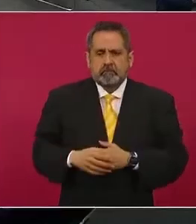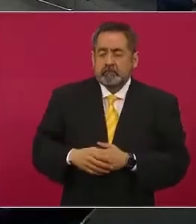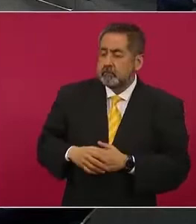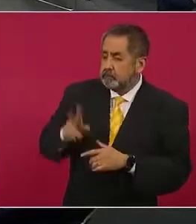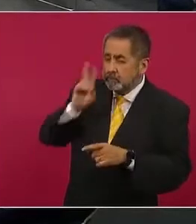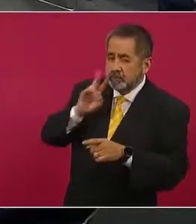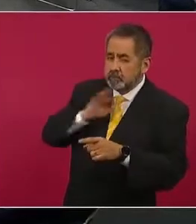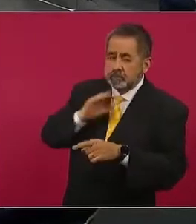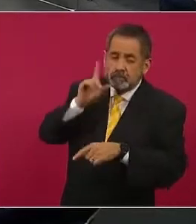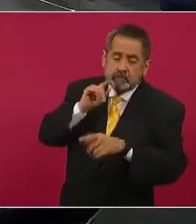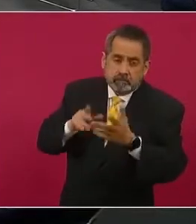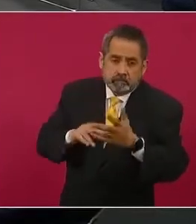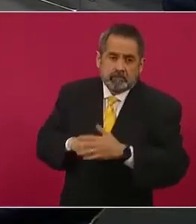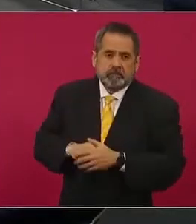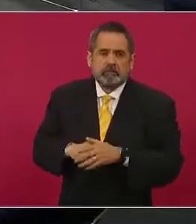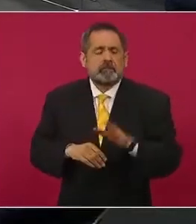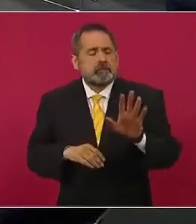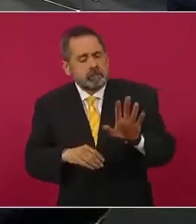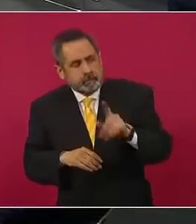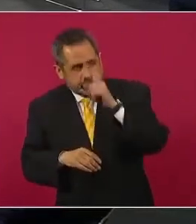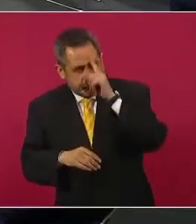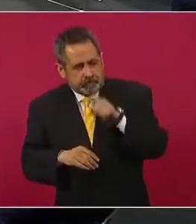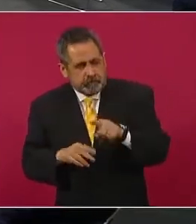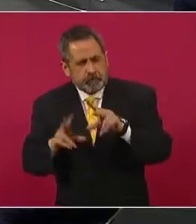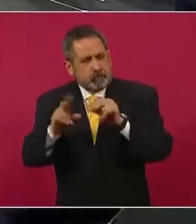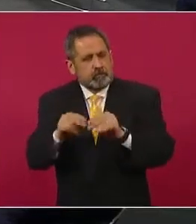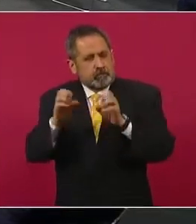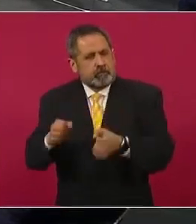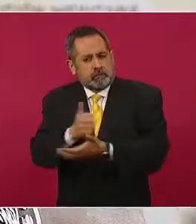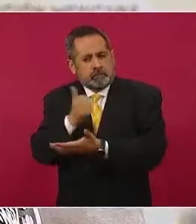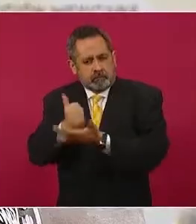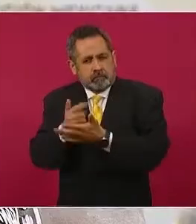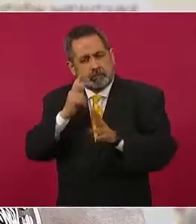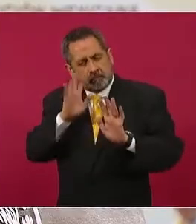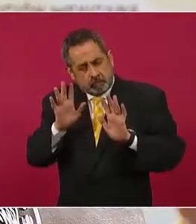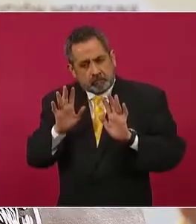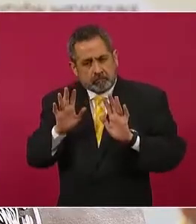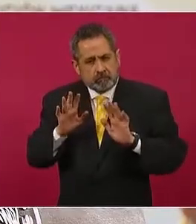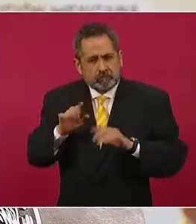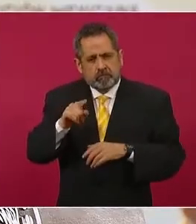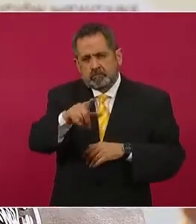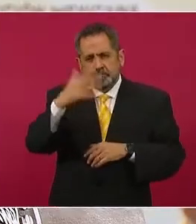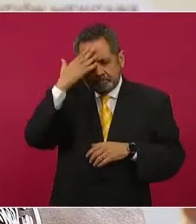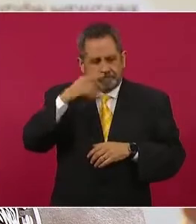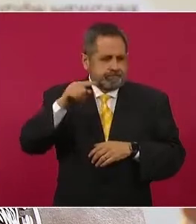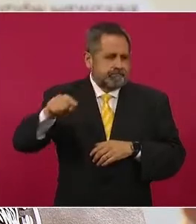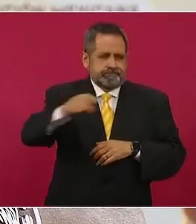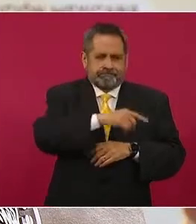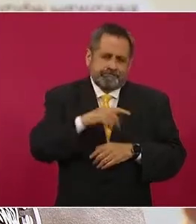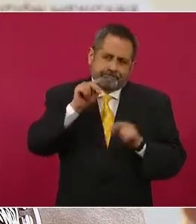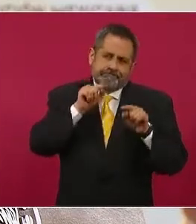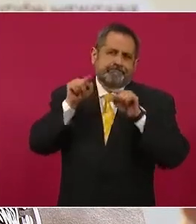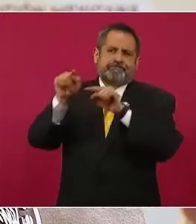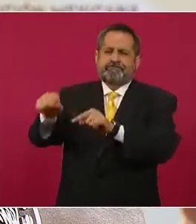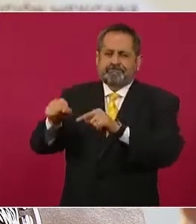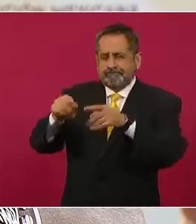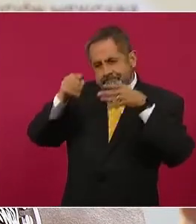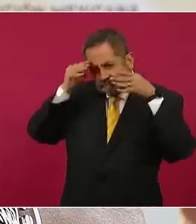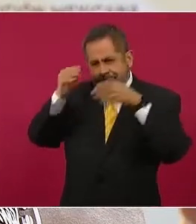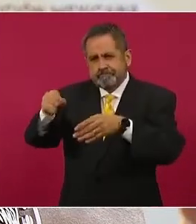mañana, si se pudiera? Creo que ella no está en las ciudades, tiene, como ustedes saben, la ocupación de